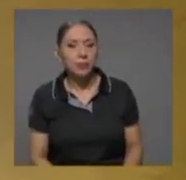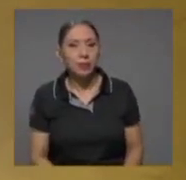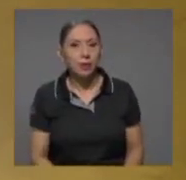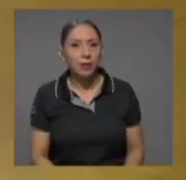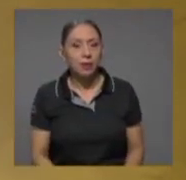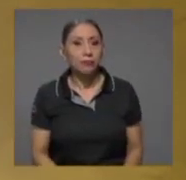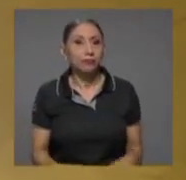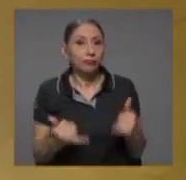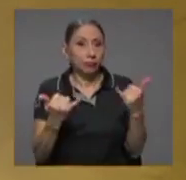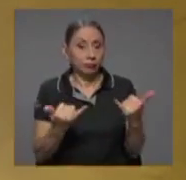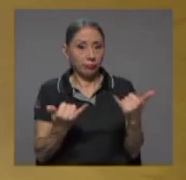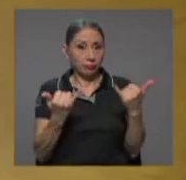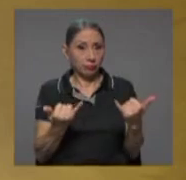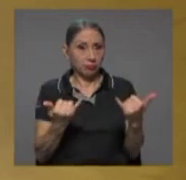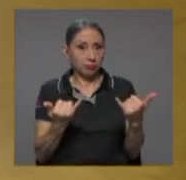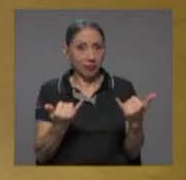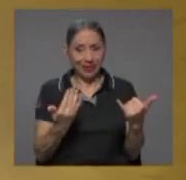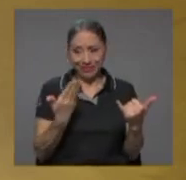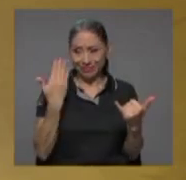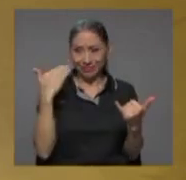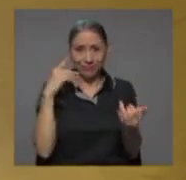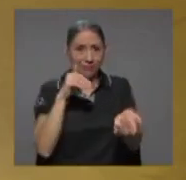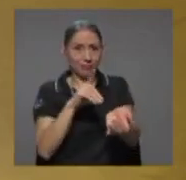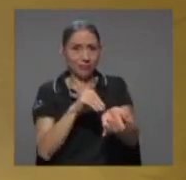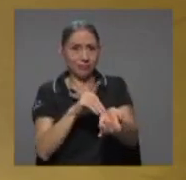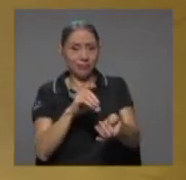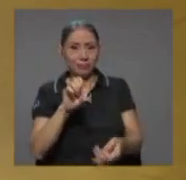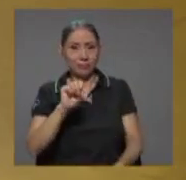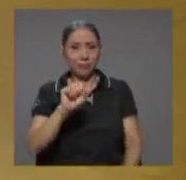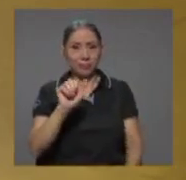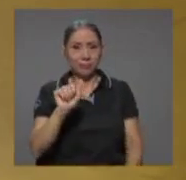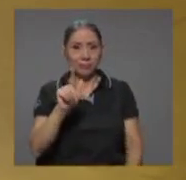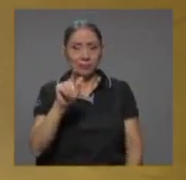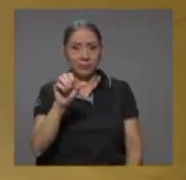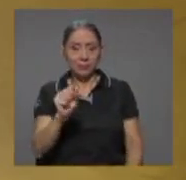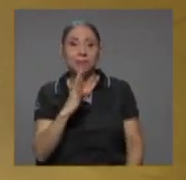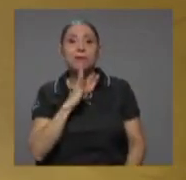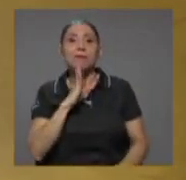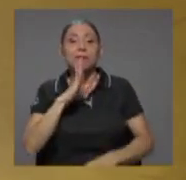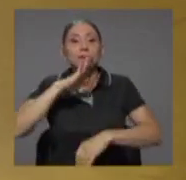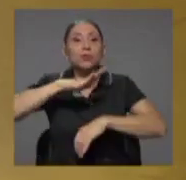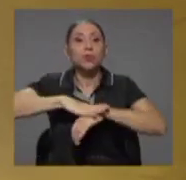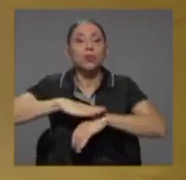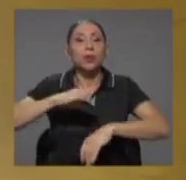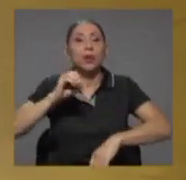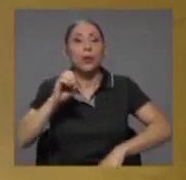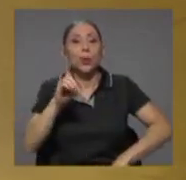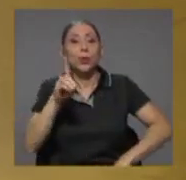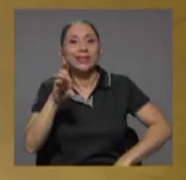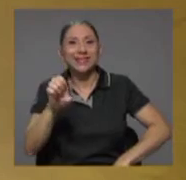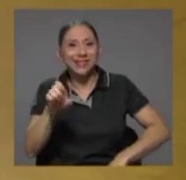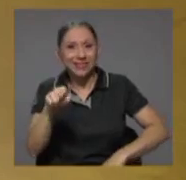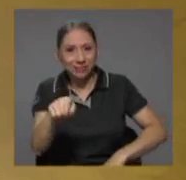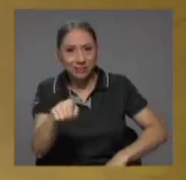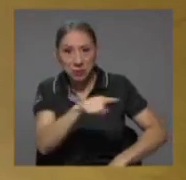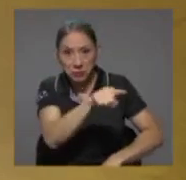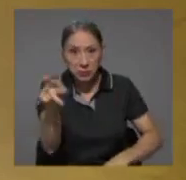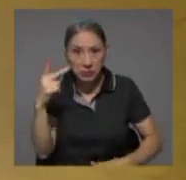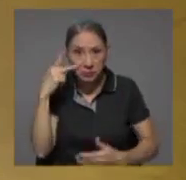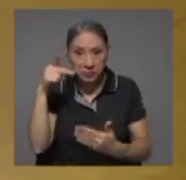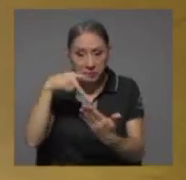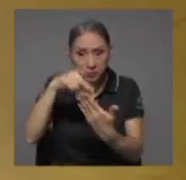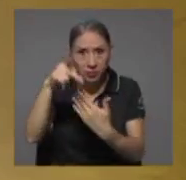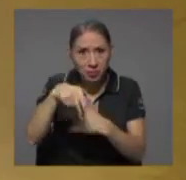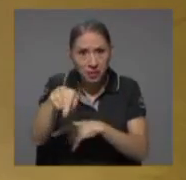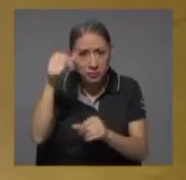ahora que mencionaba el doctor Salas la OSD aquellos que le dan seguimiento a este programa recordarán que el